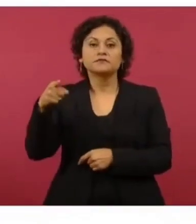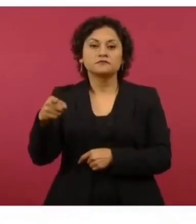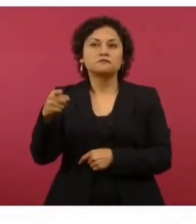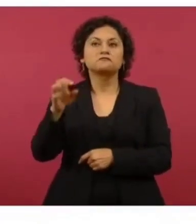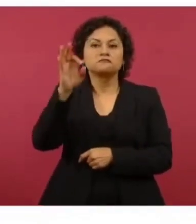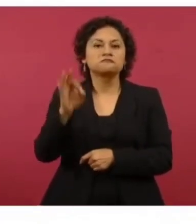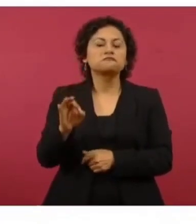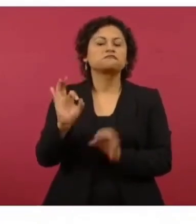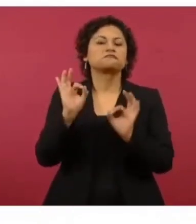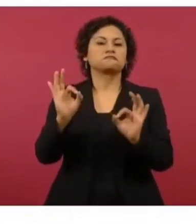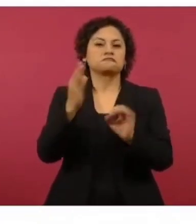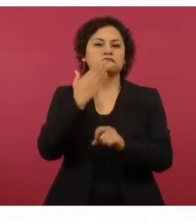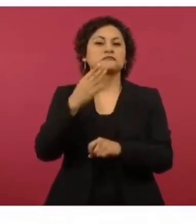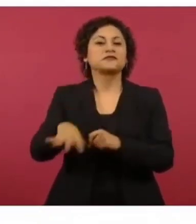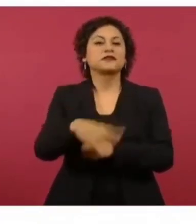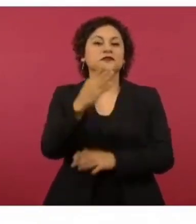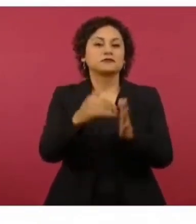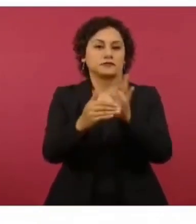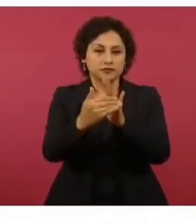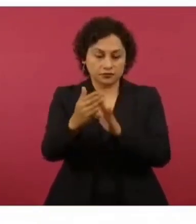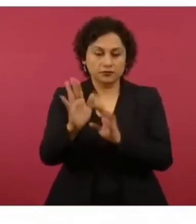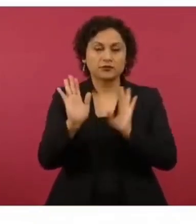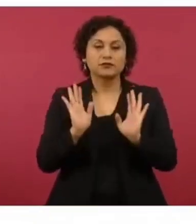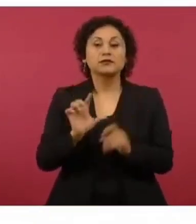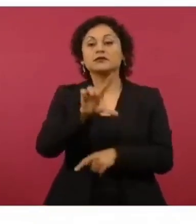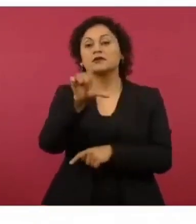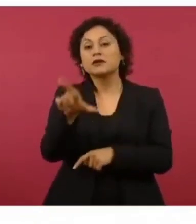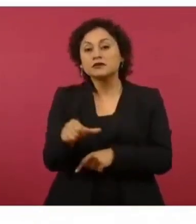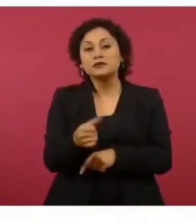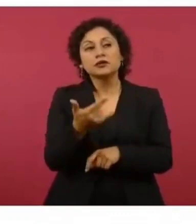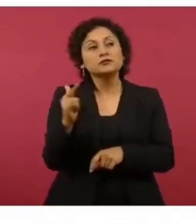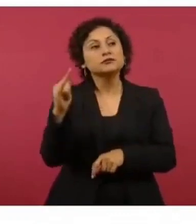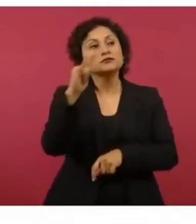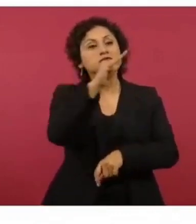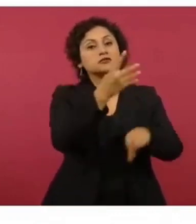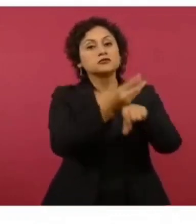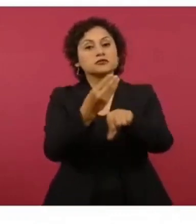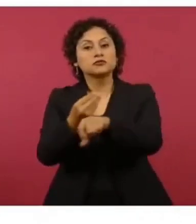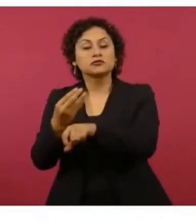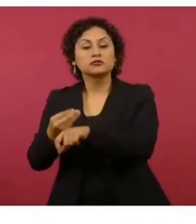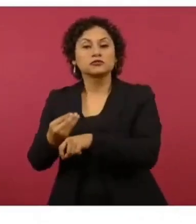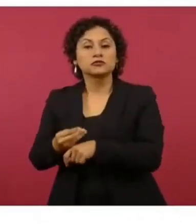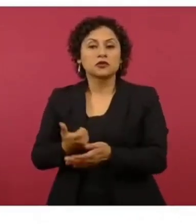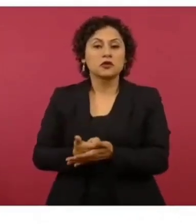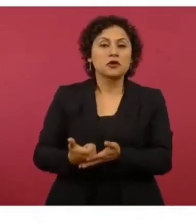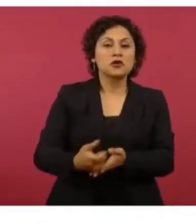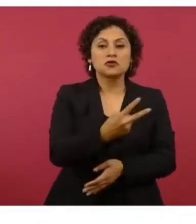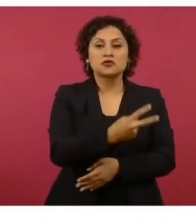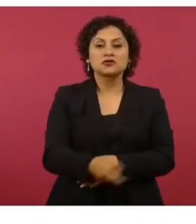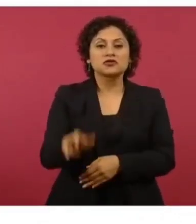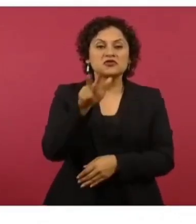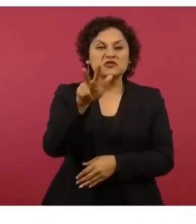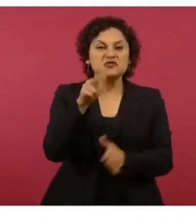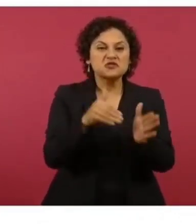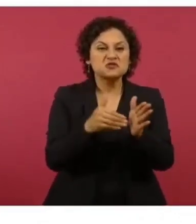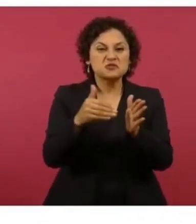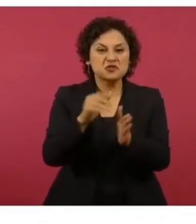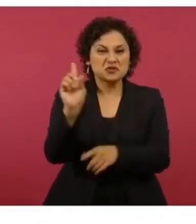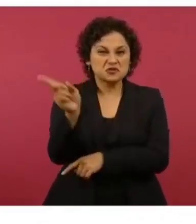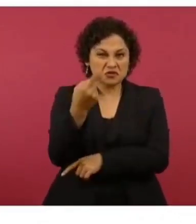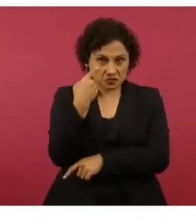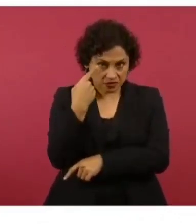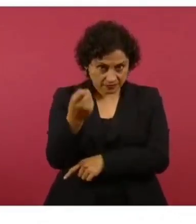una reducción. Desafortunadamente tras las adecuaciones se terminó pagando 218 millones de dólares, que lo vamos a ver así.